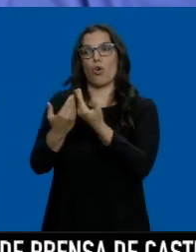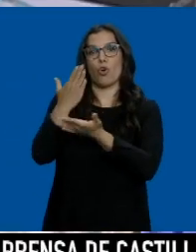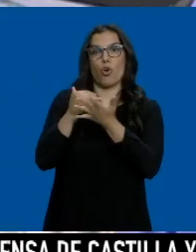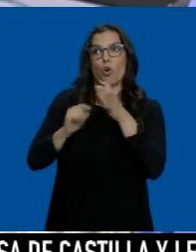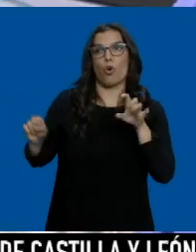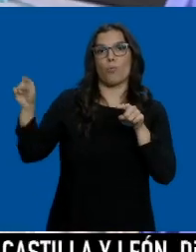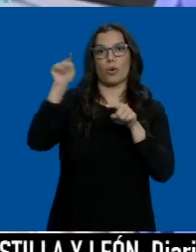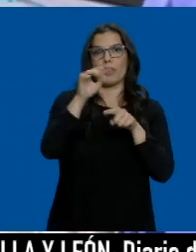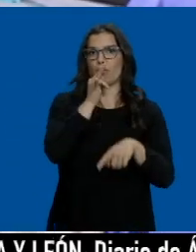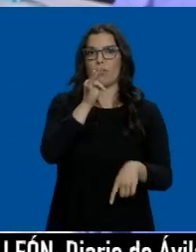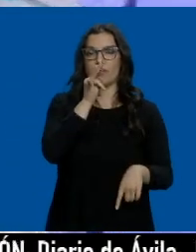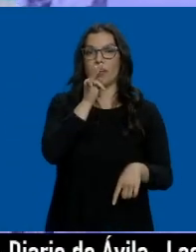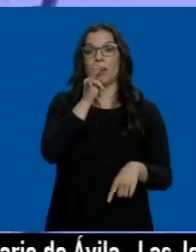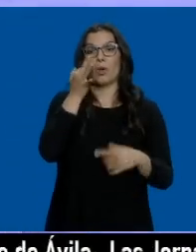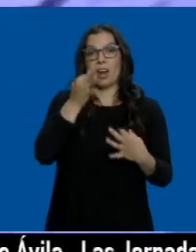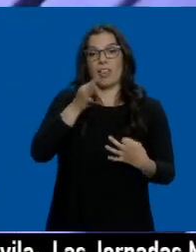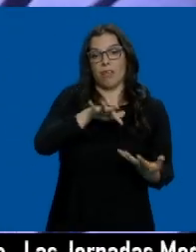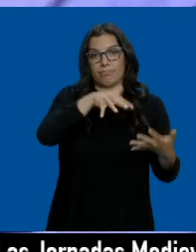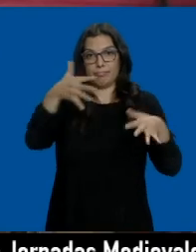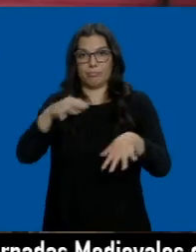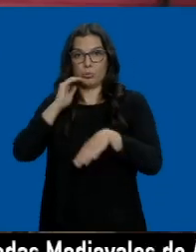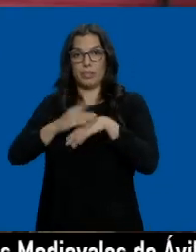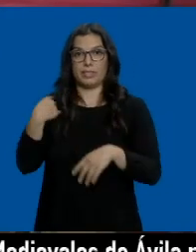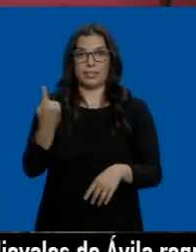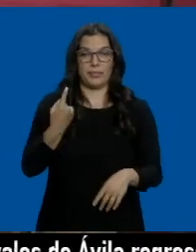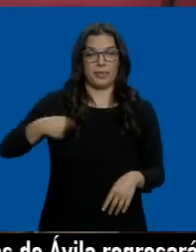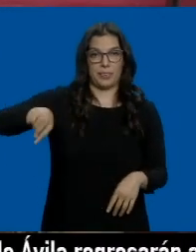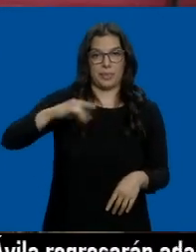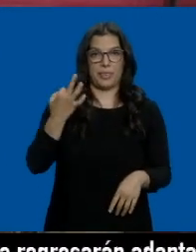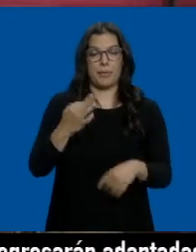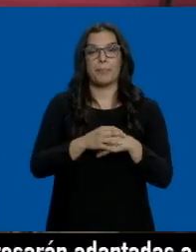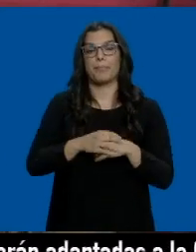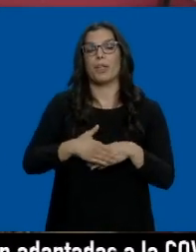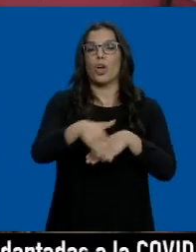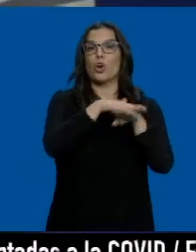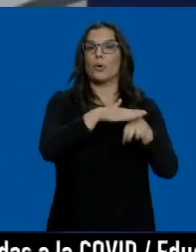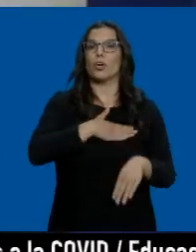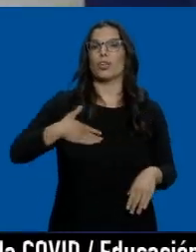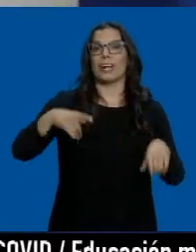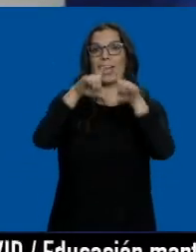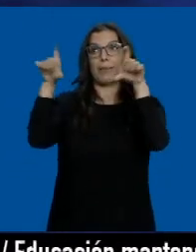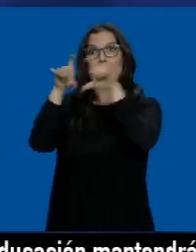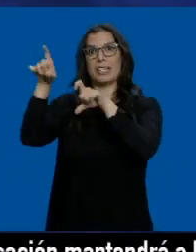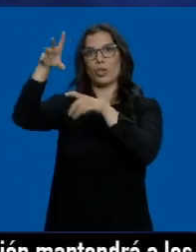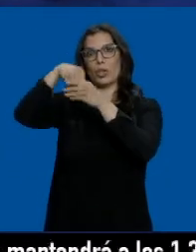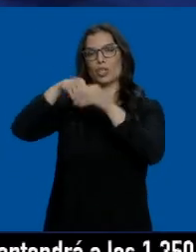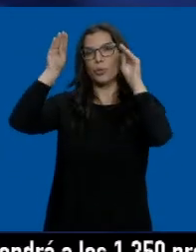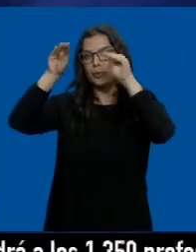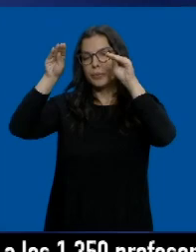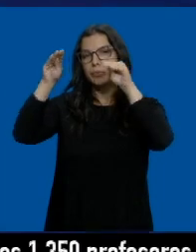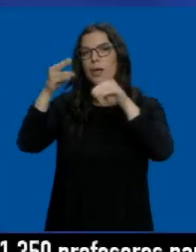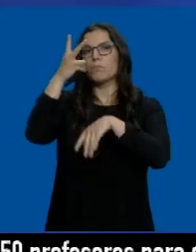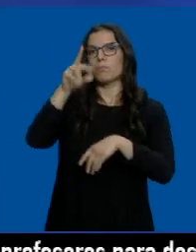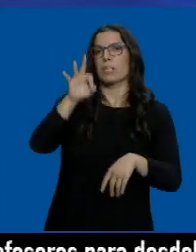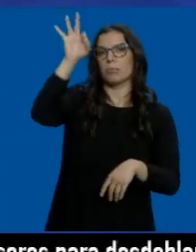autónomas, que serán quienes tengan que aplicarla. El gobierno quiere que las empresas puedan impartir entre un 20 y un 40